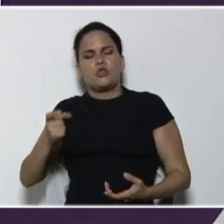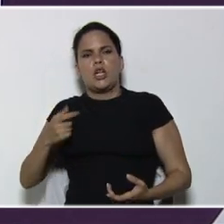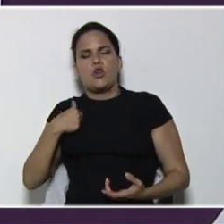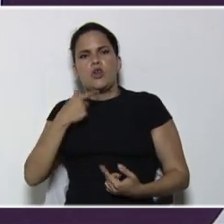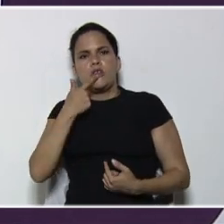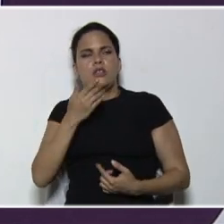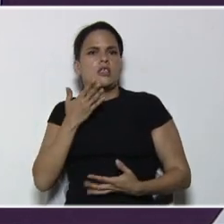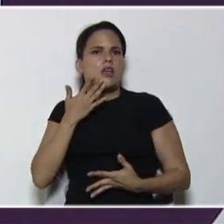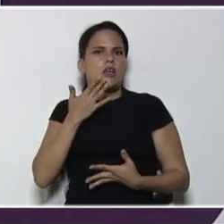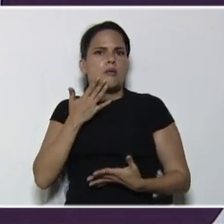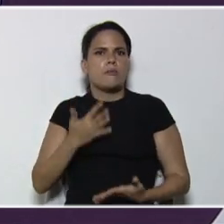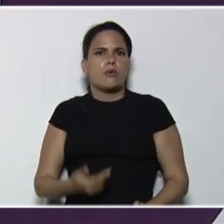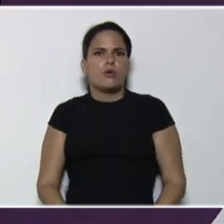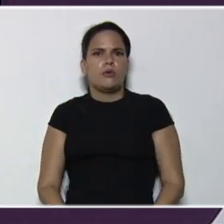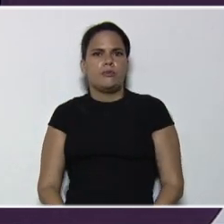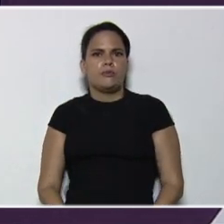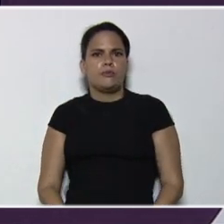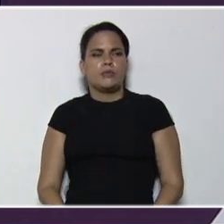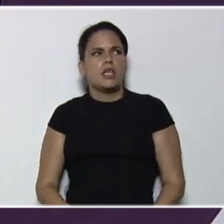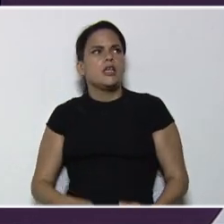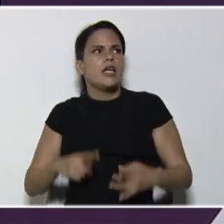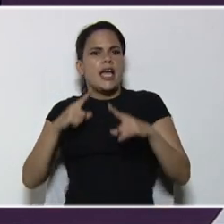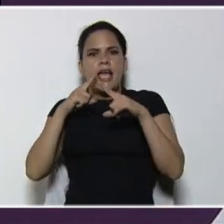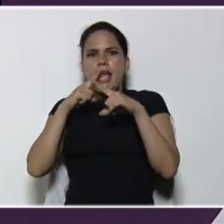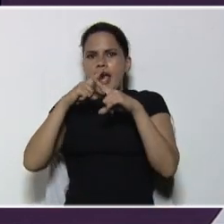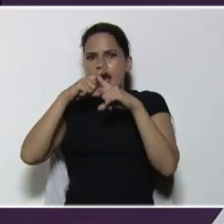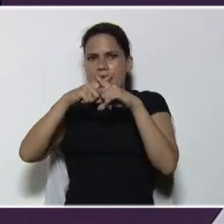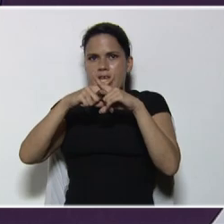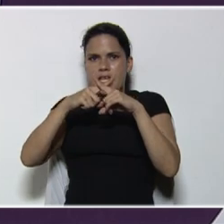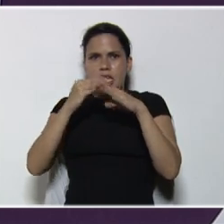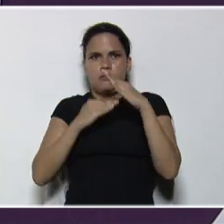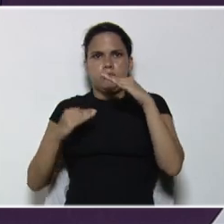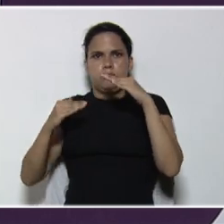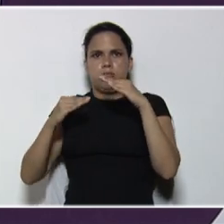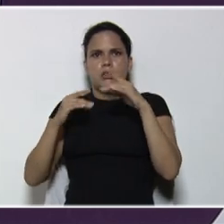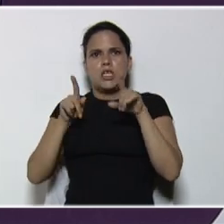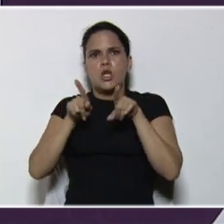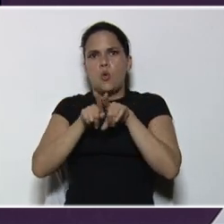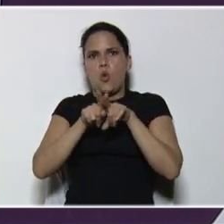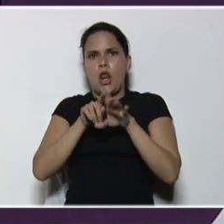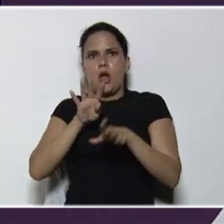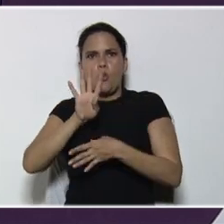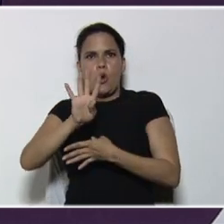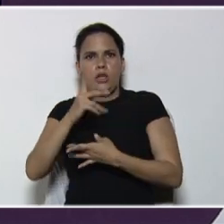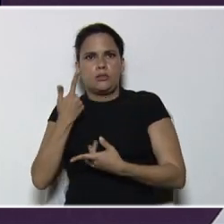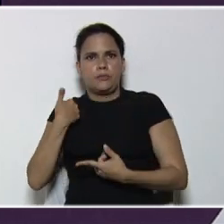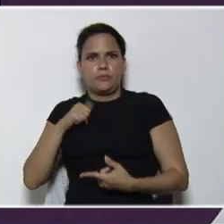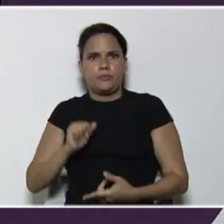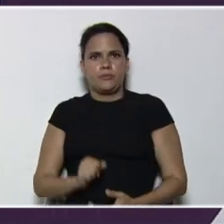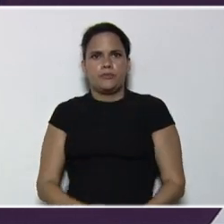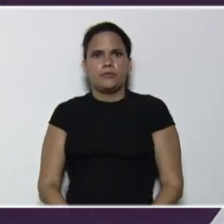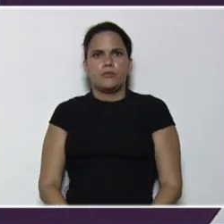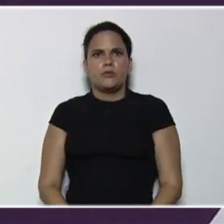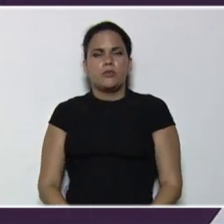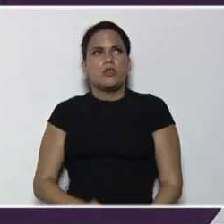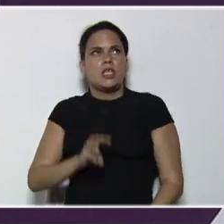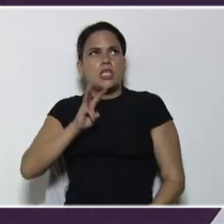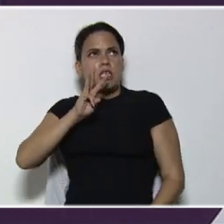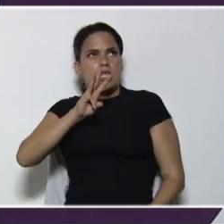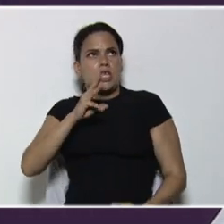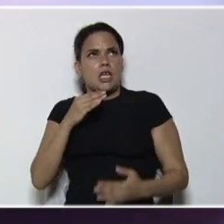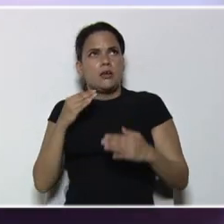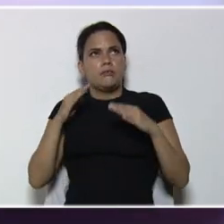al azar, por ejemplo, x a la 4, x es igual a 4, tenemos entonces, 3 a la 4,